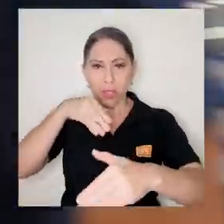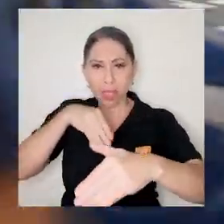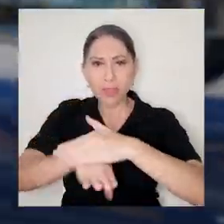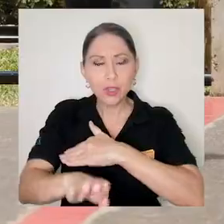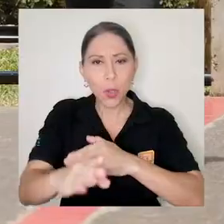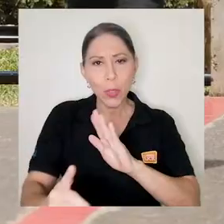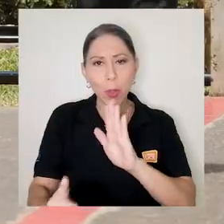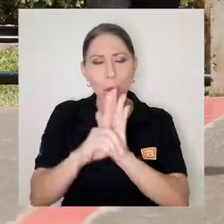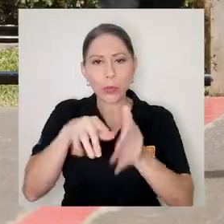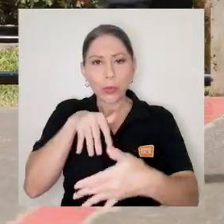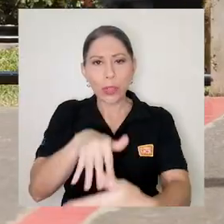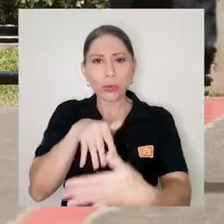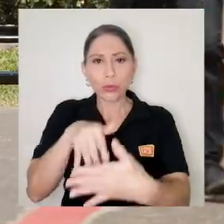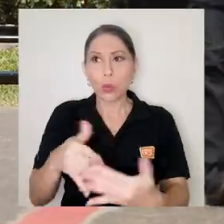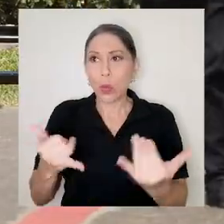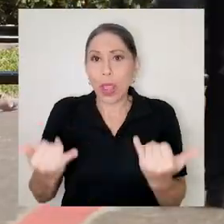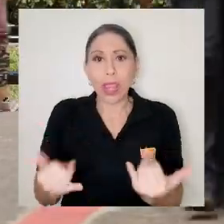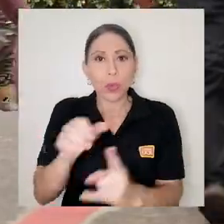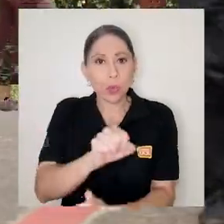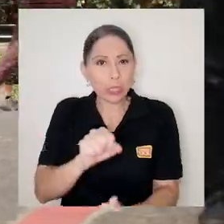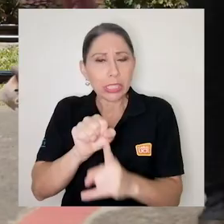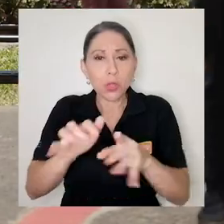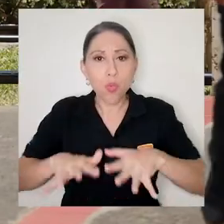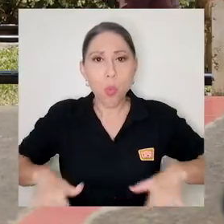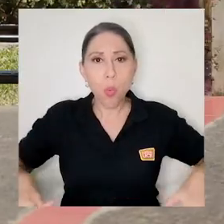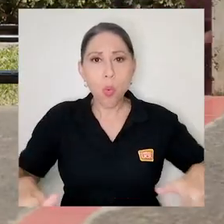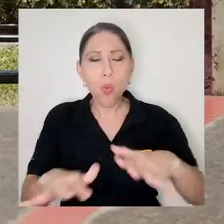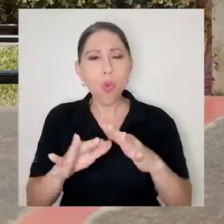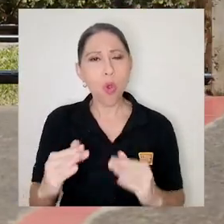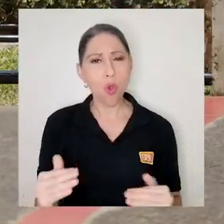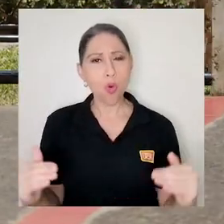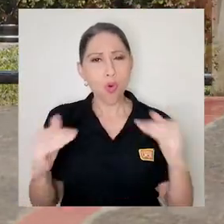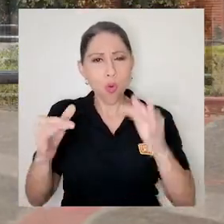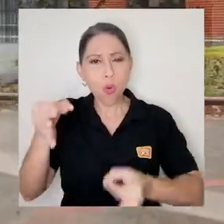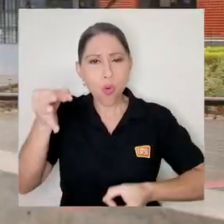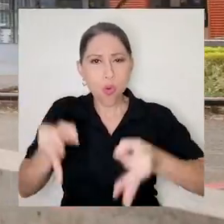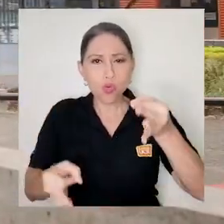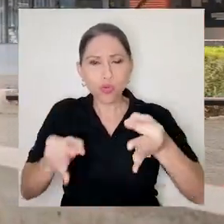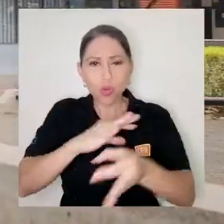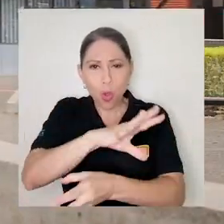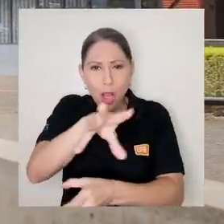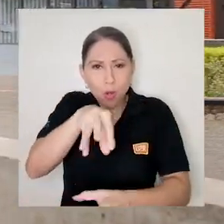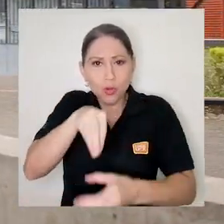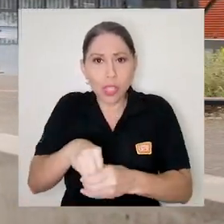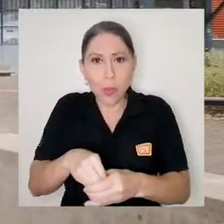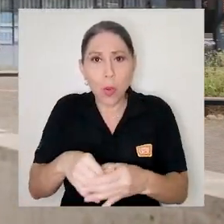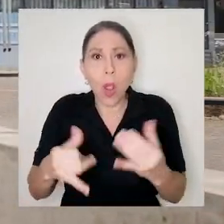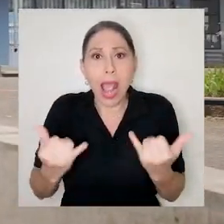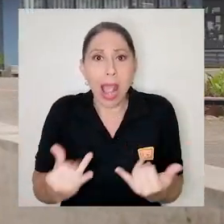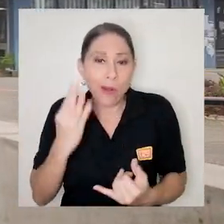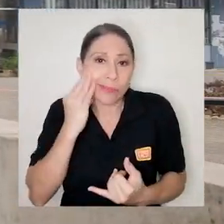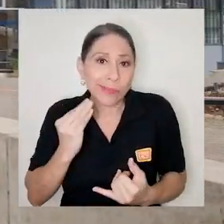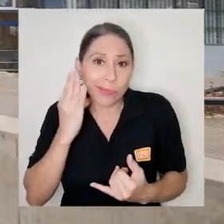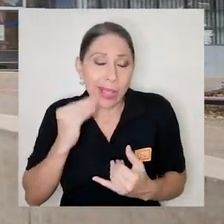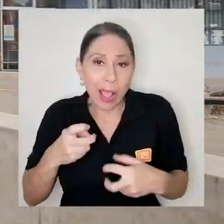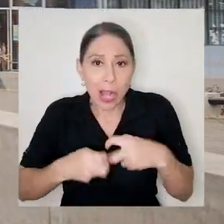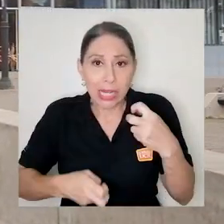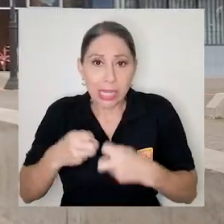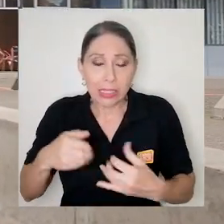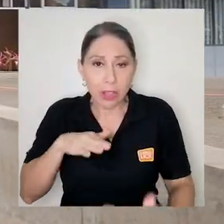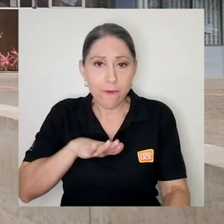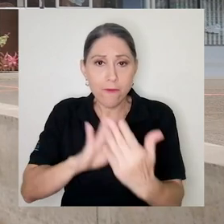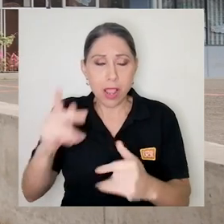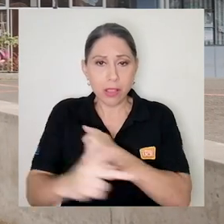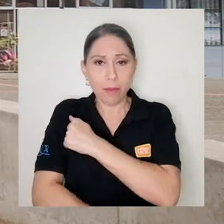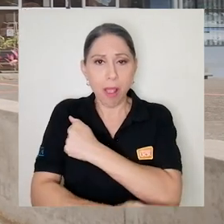estudio en un contexto lo más justo e inclusivo posible en medio de la crisis que enfrenta el país.